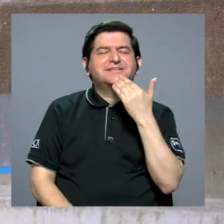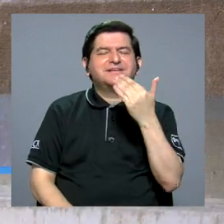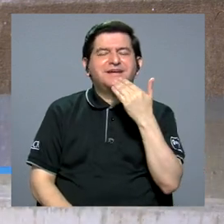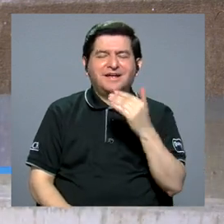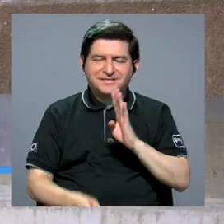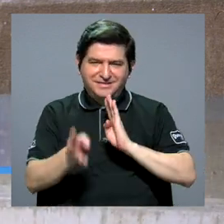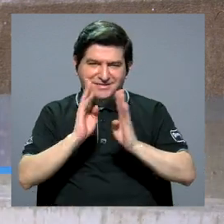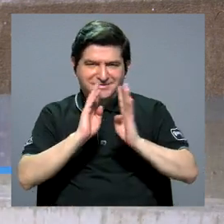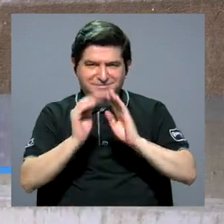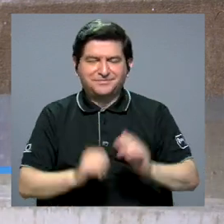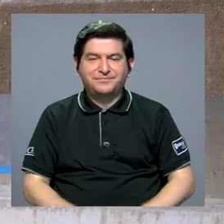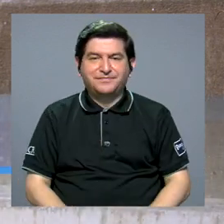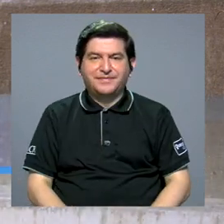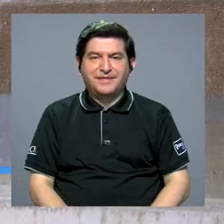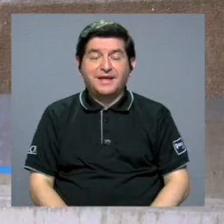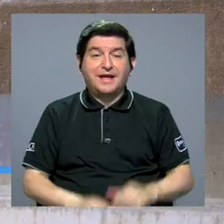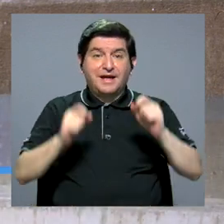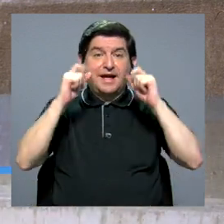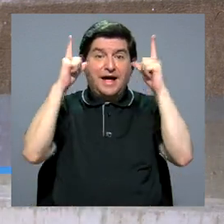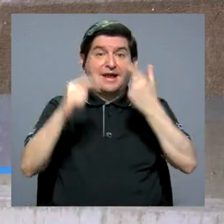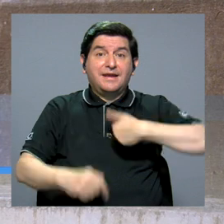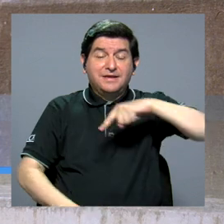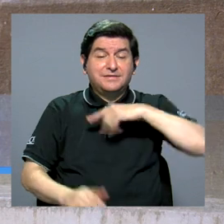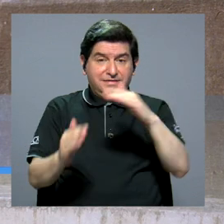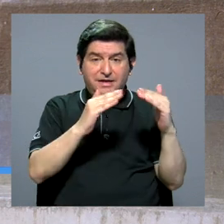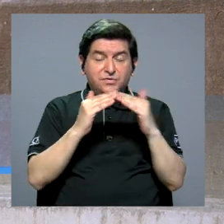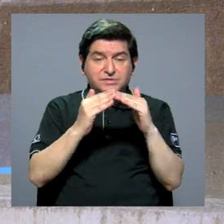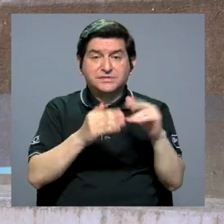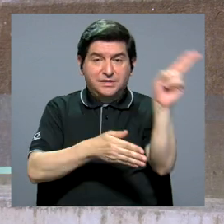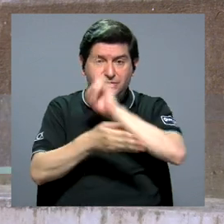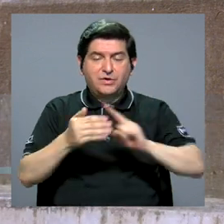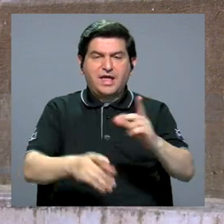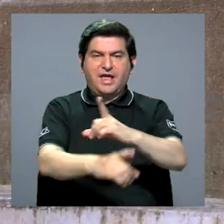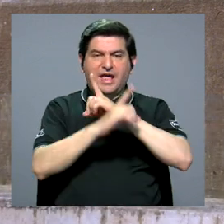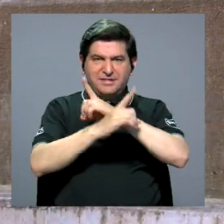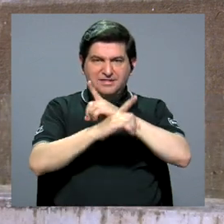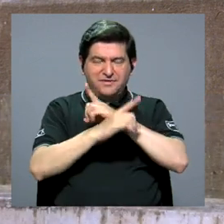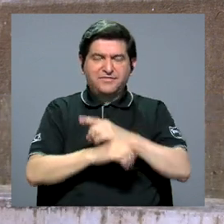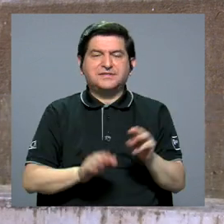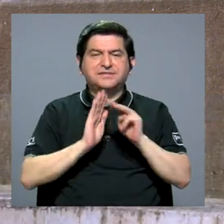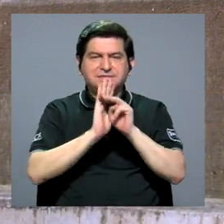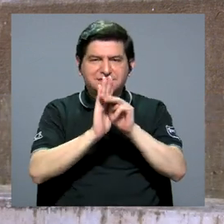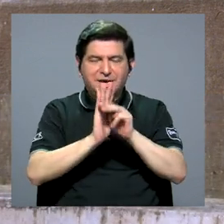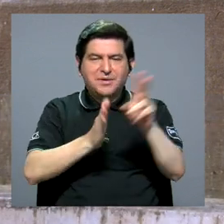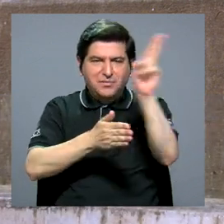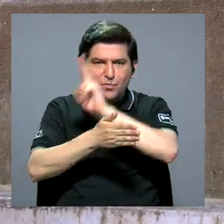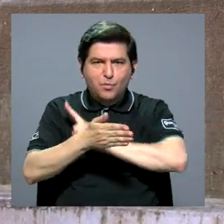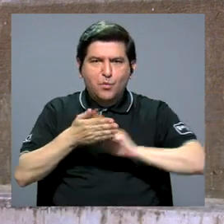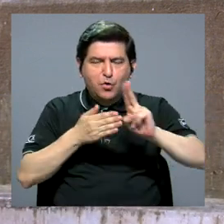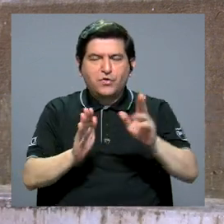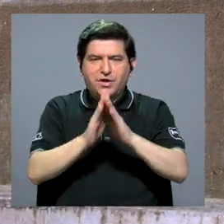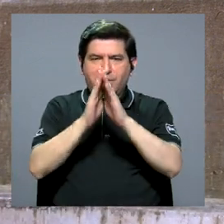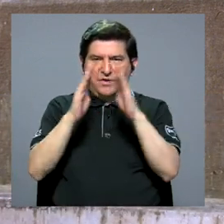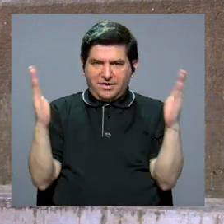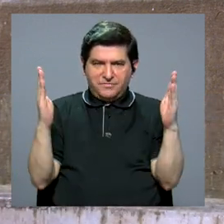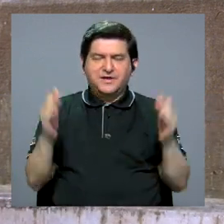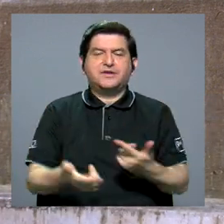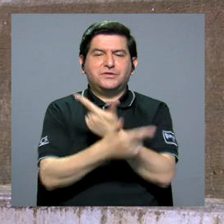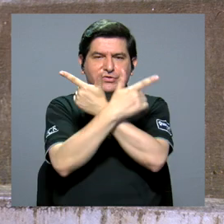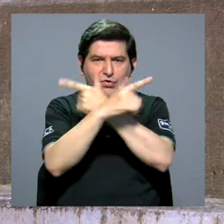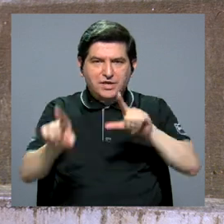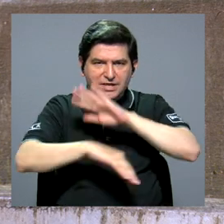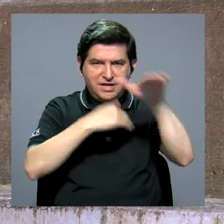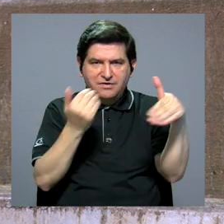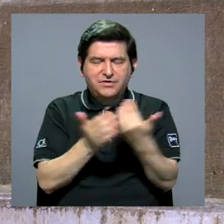gracias por esta conversación. Quedamos en alerta como comunidad universitaria para la defensa de ese modelo de universidad abierto y